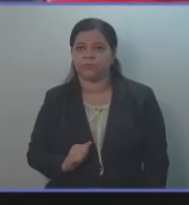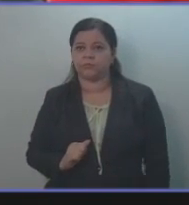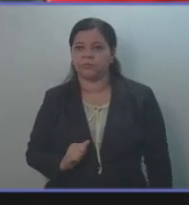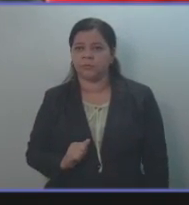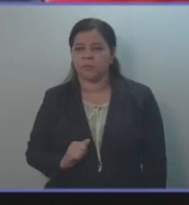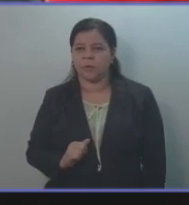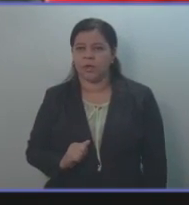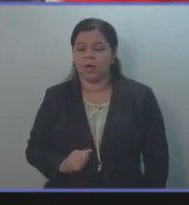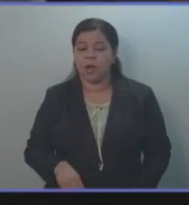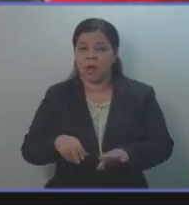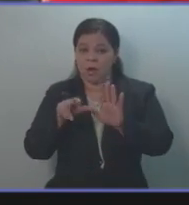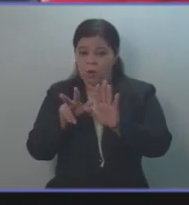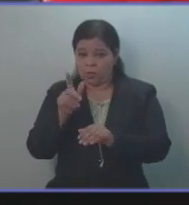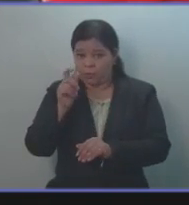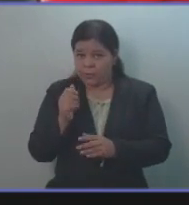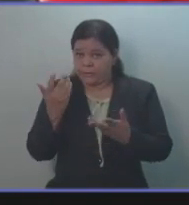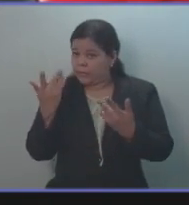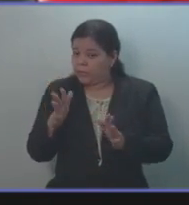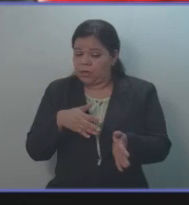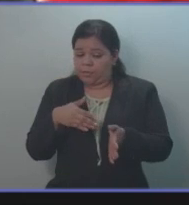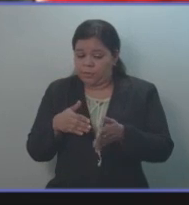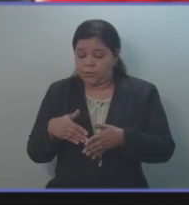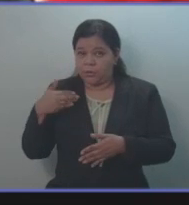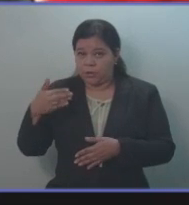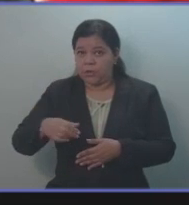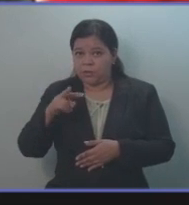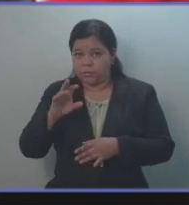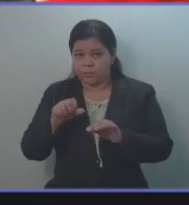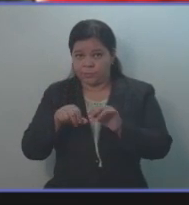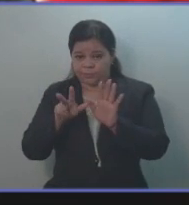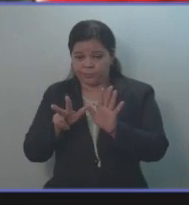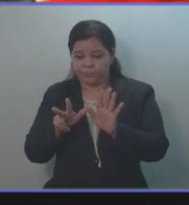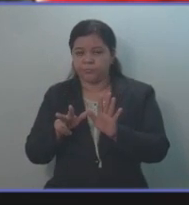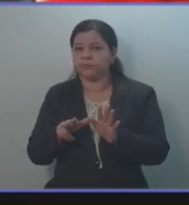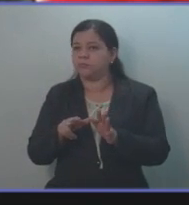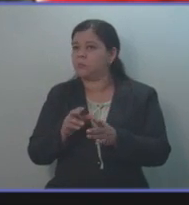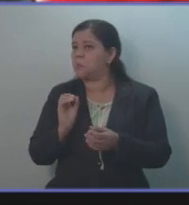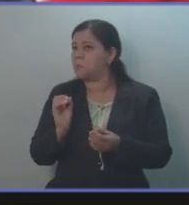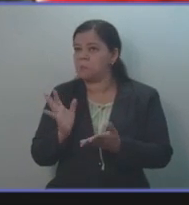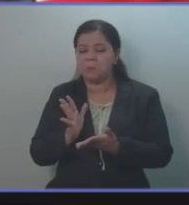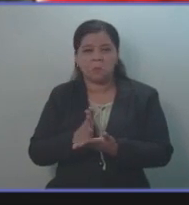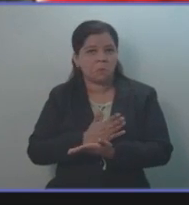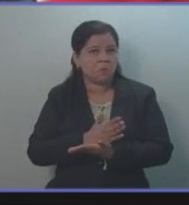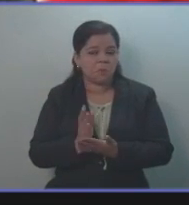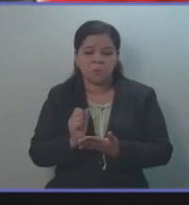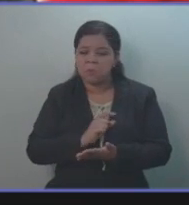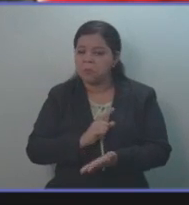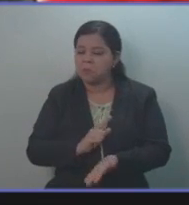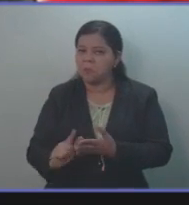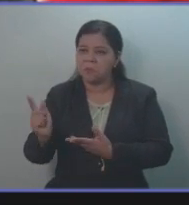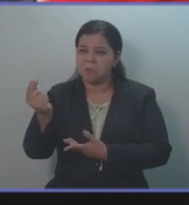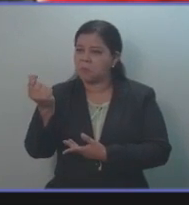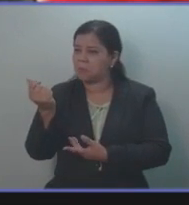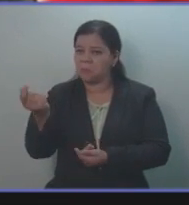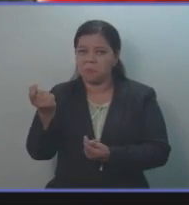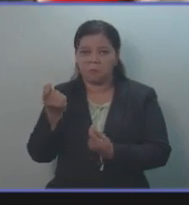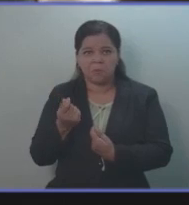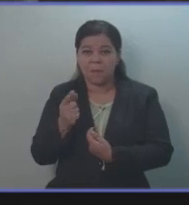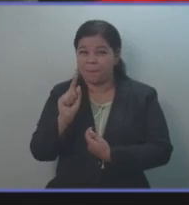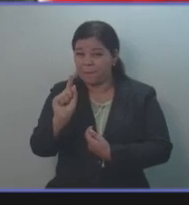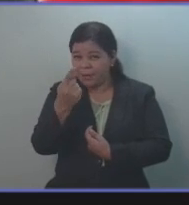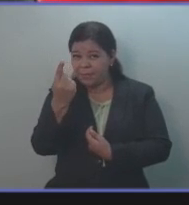Que a ocho meses que inició el año lectivo 2018, sin que los centros educativos hayan recibido la primera